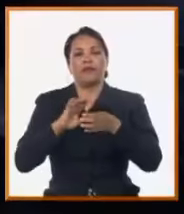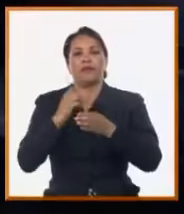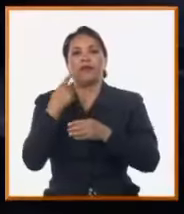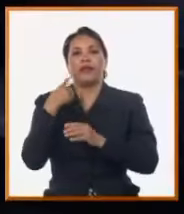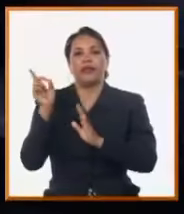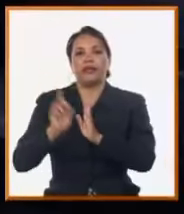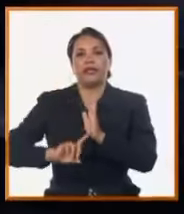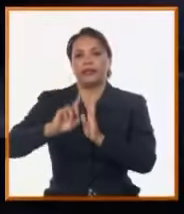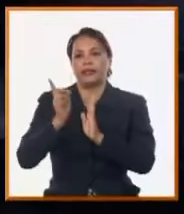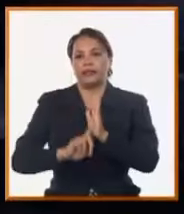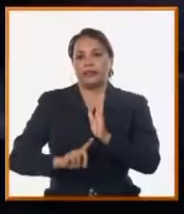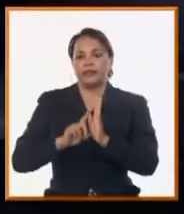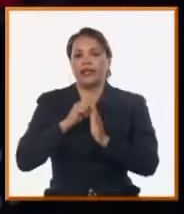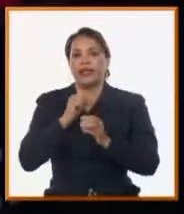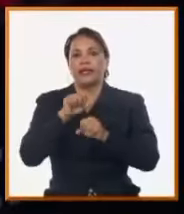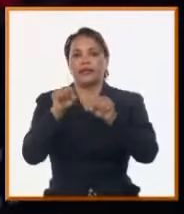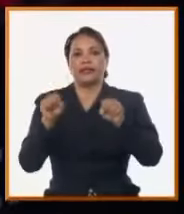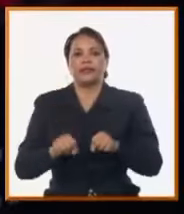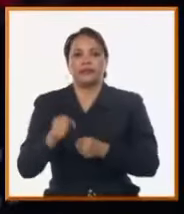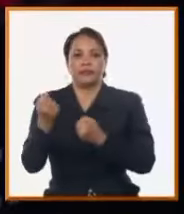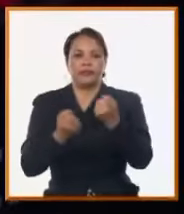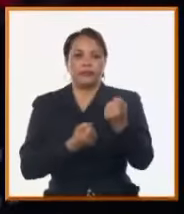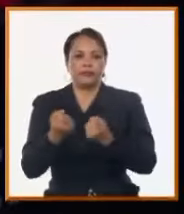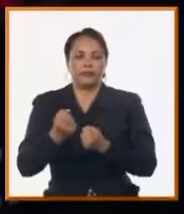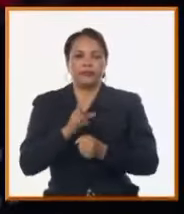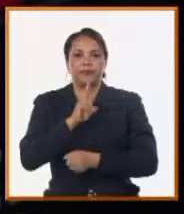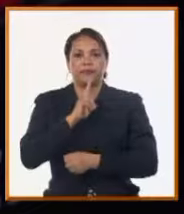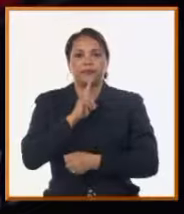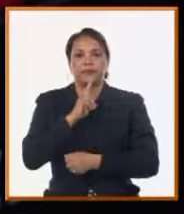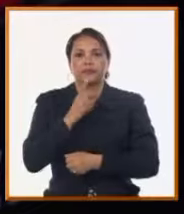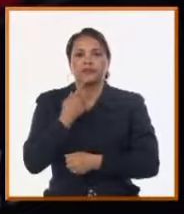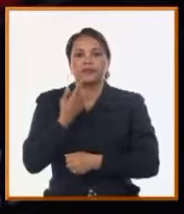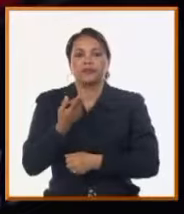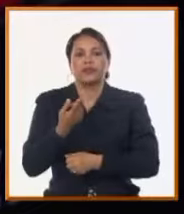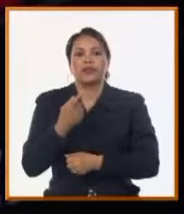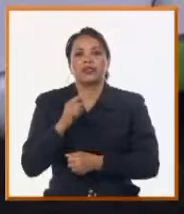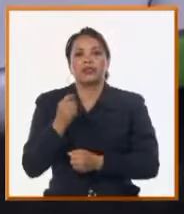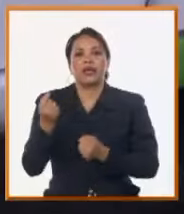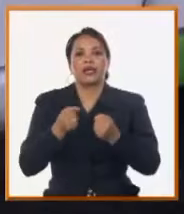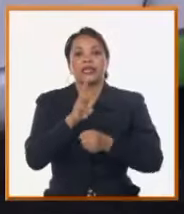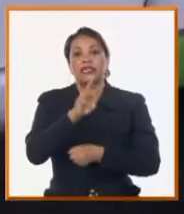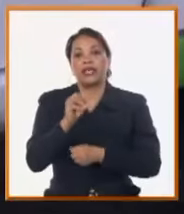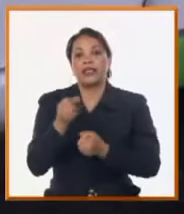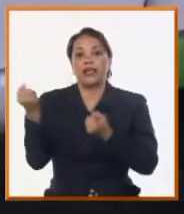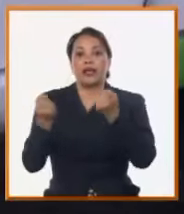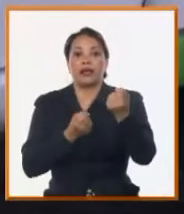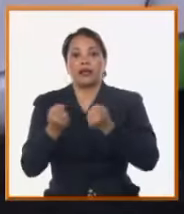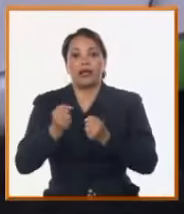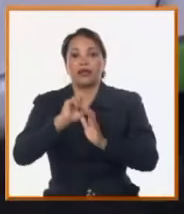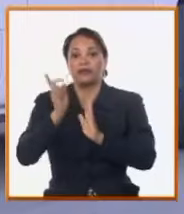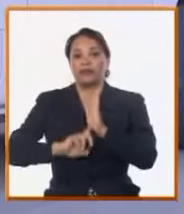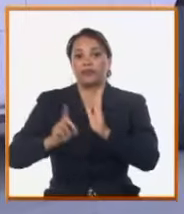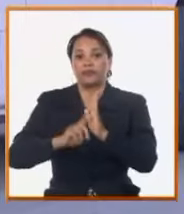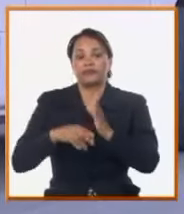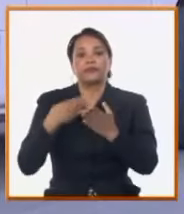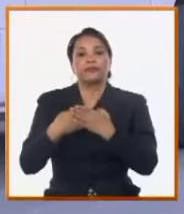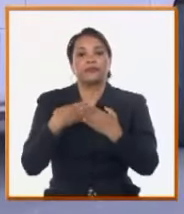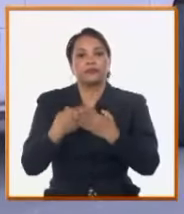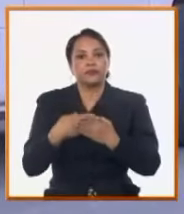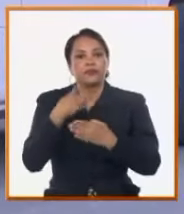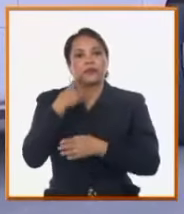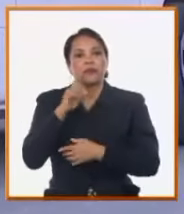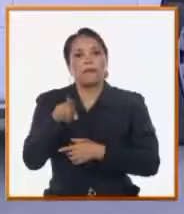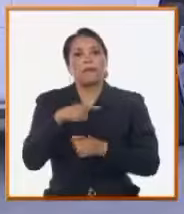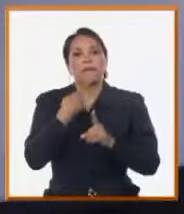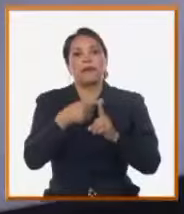de transporte en la empresa Aguas de La Habana. Con un parque automotor de 30 vehículos eléctricos, esta entidad evidencia, tras más de